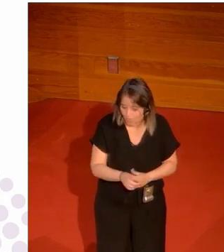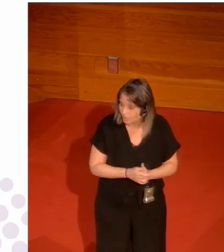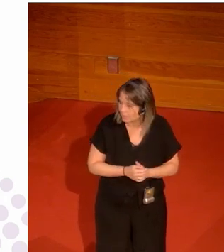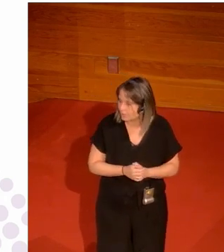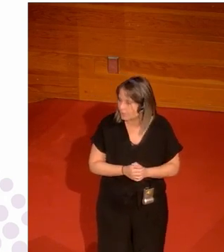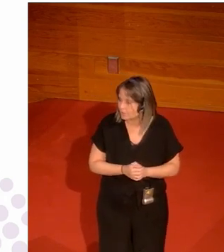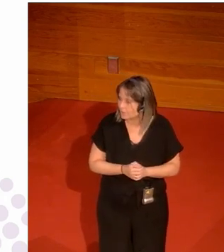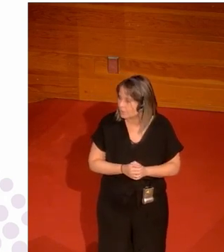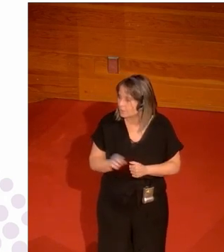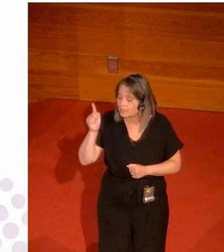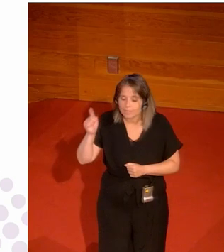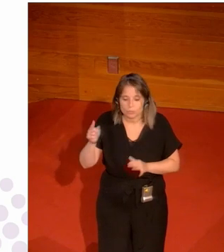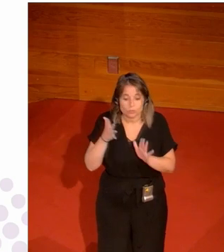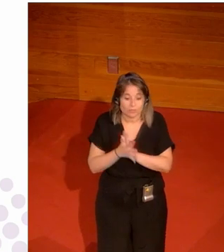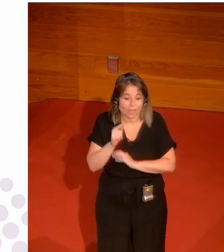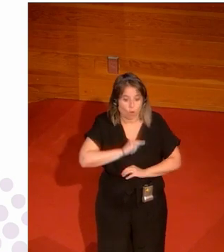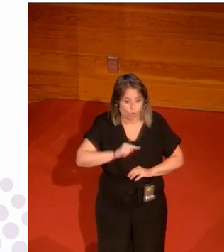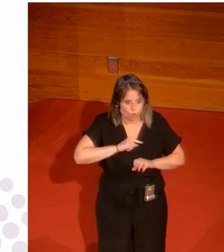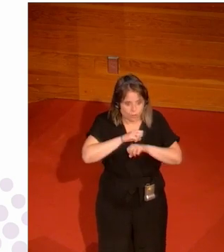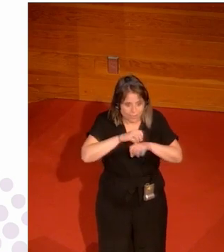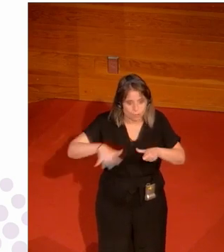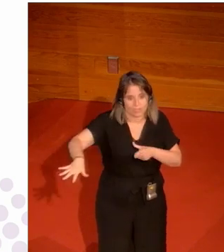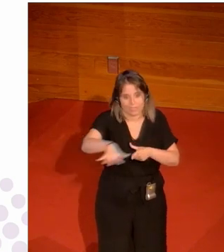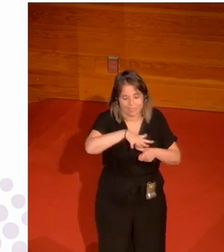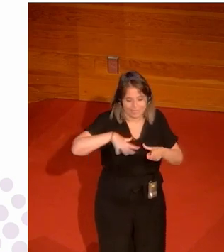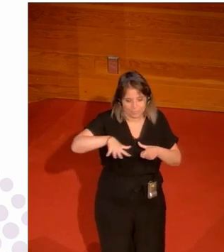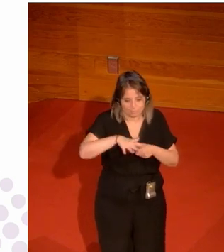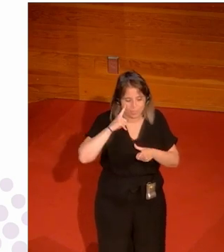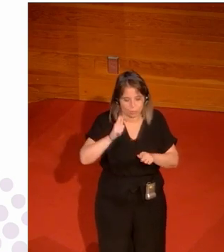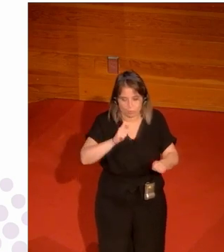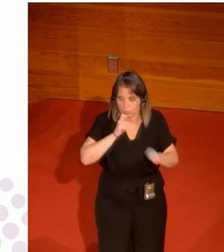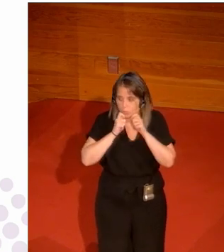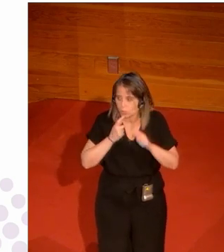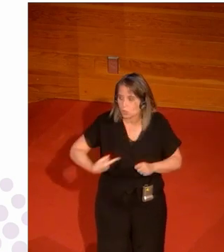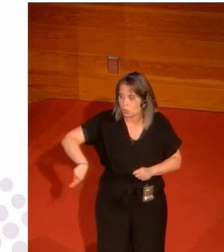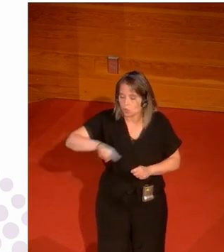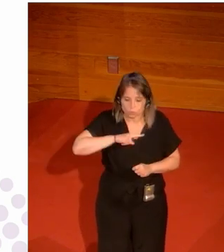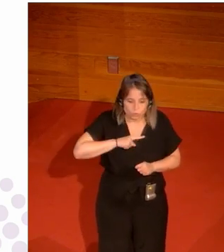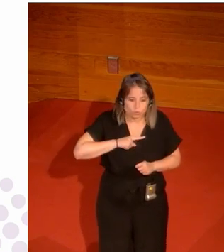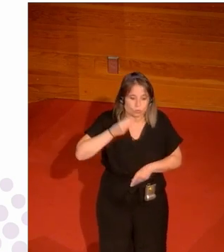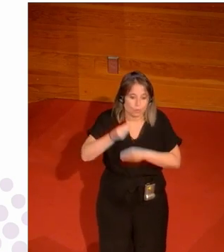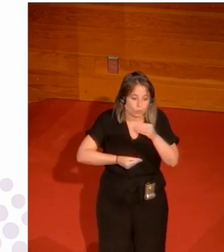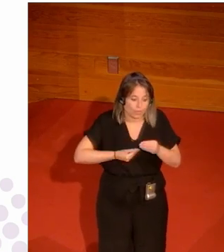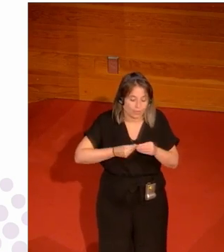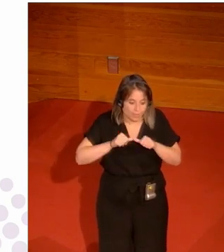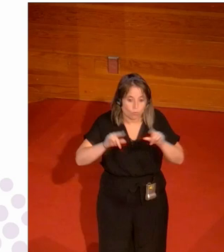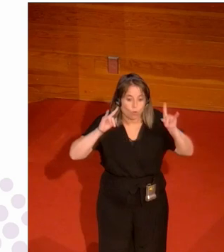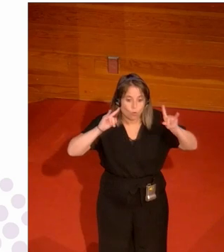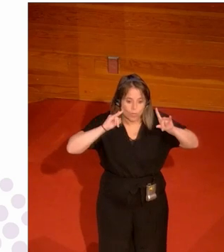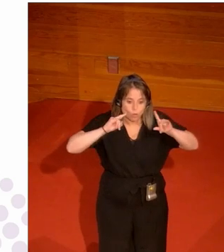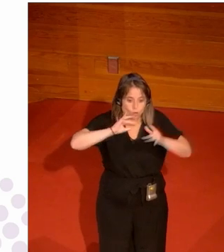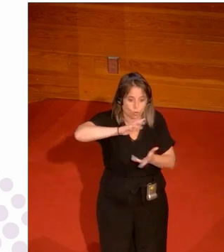ya te digo que esto es una cuestión de concienciación y de espacio que le demos los medios de comunicación nosotros somos los que vamos a hacer o no ruido con las